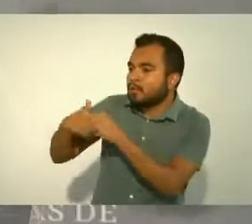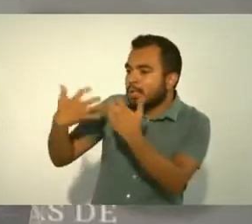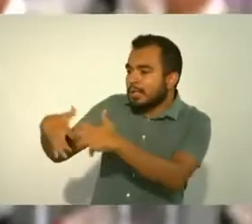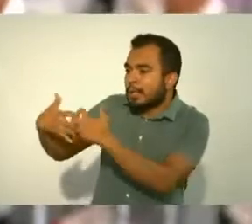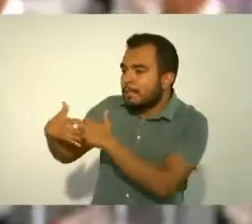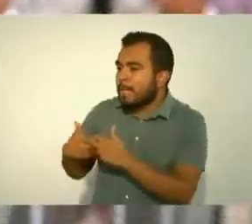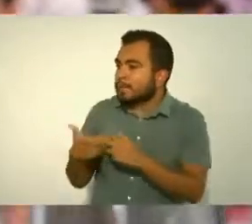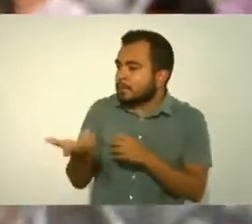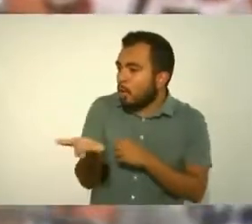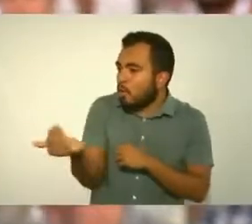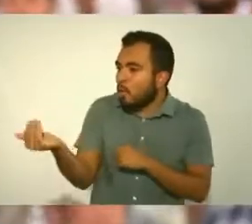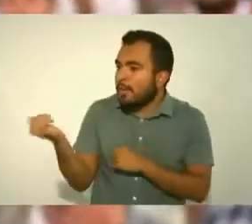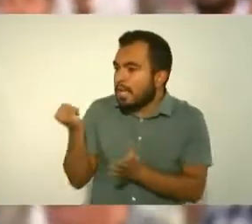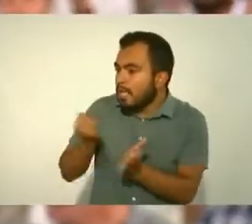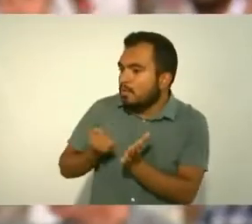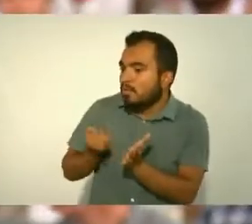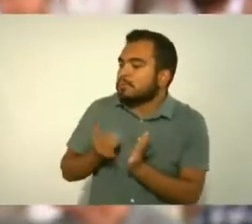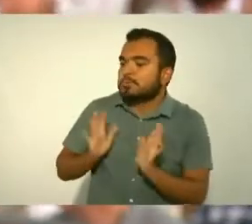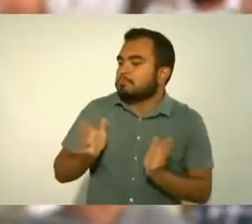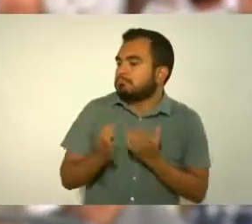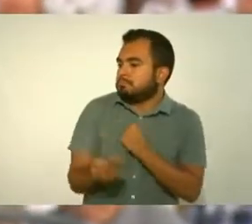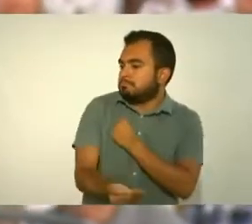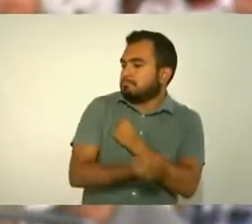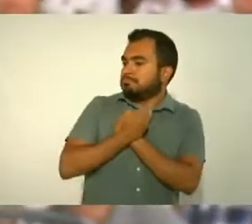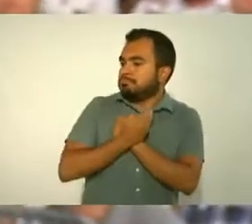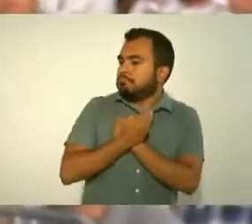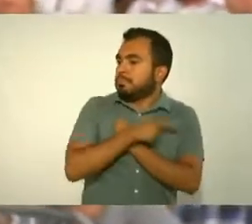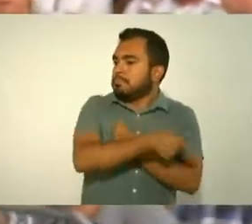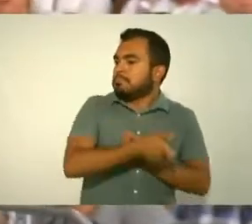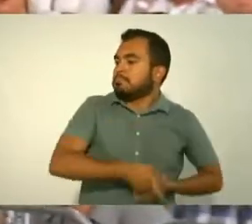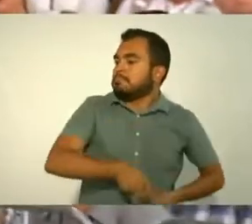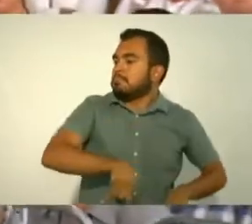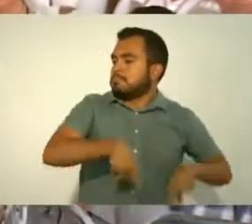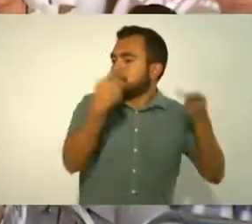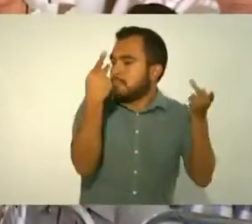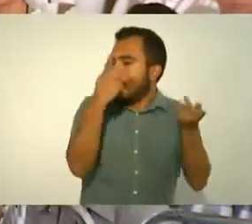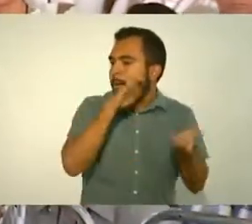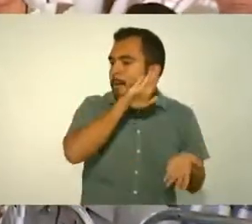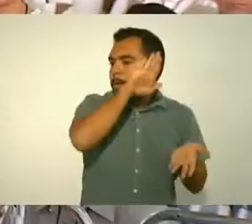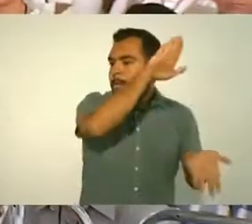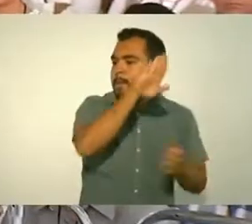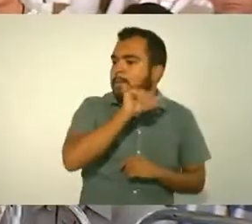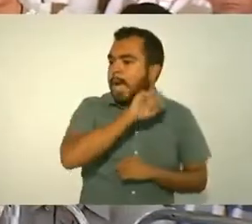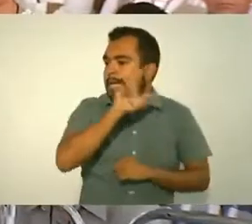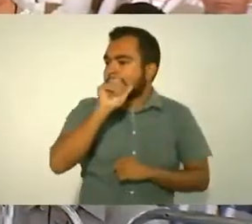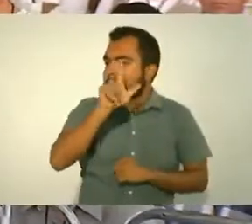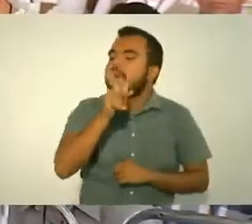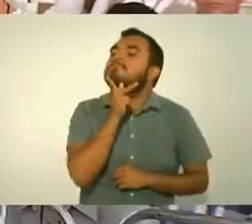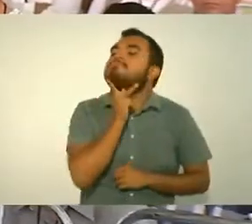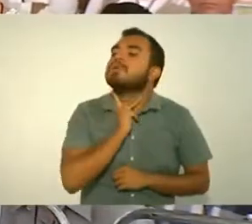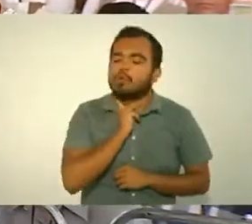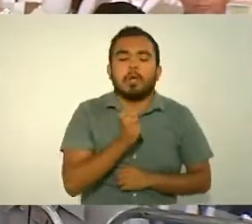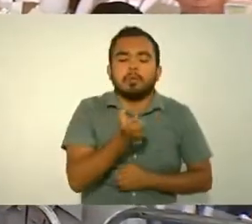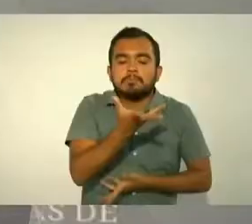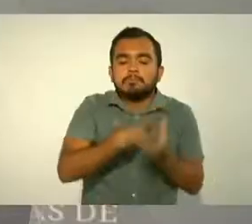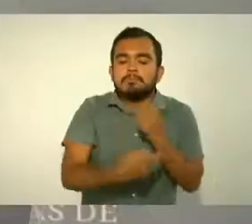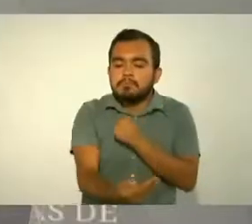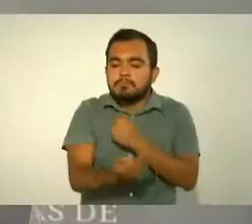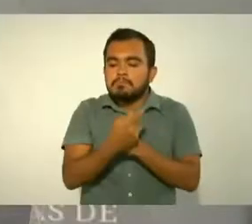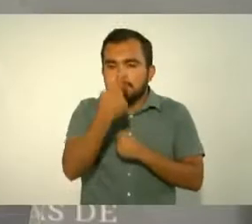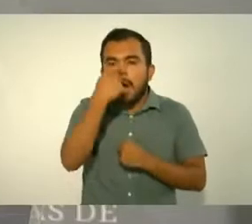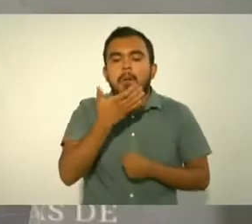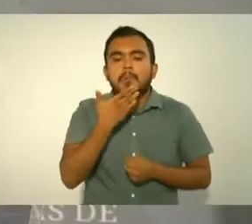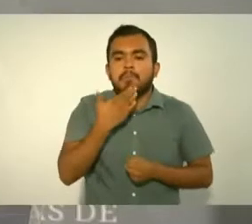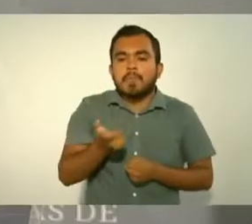por eso mantenemos un precio justo estable en